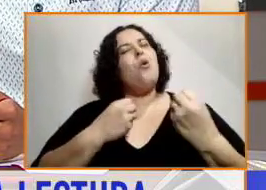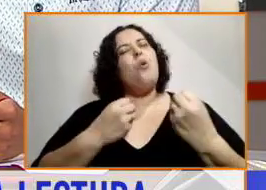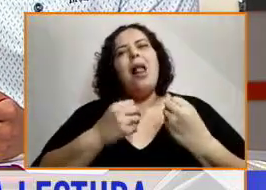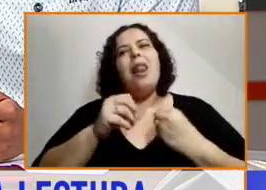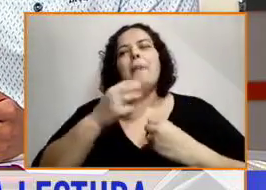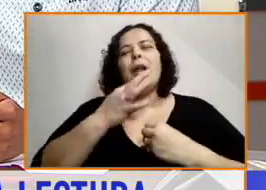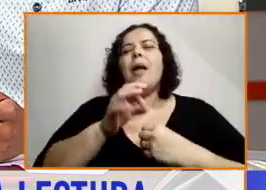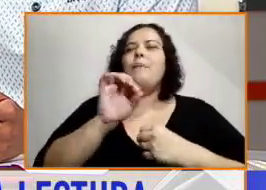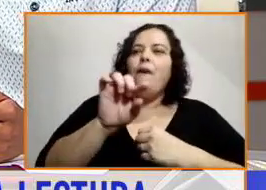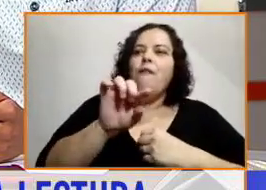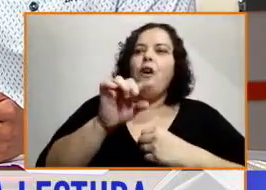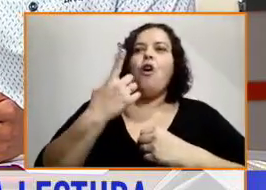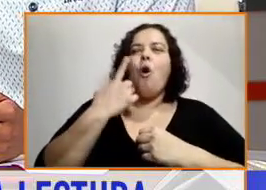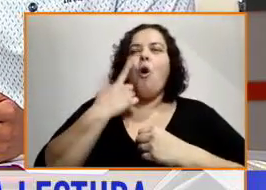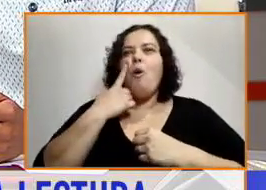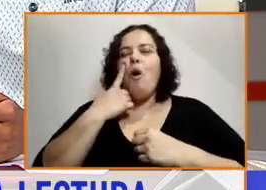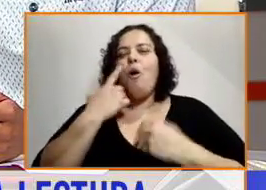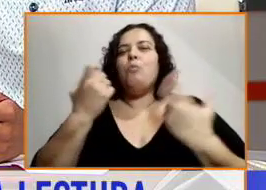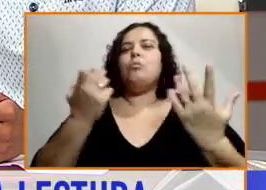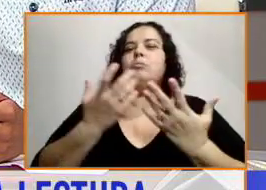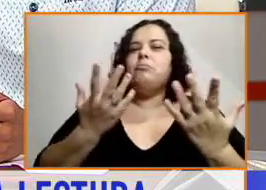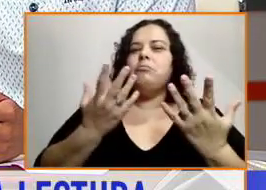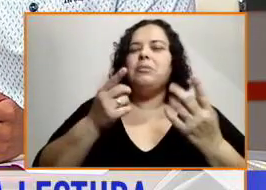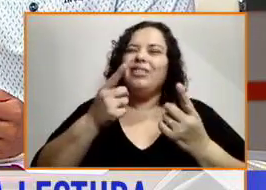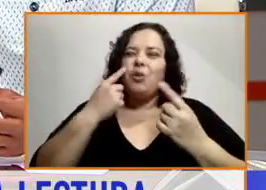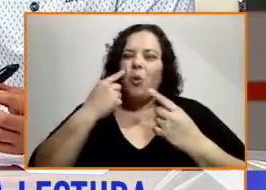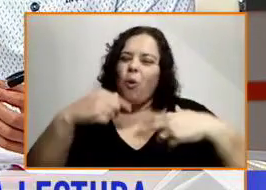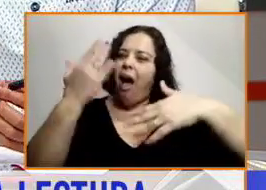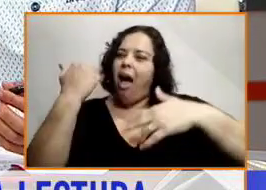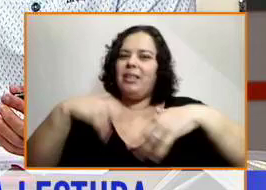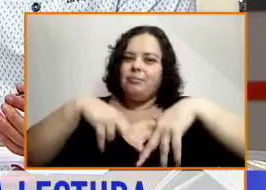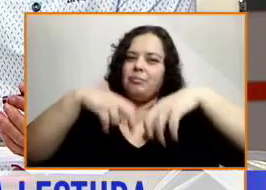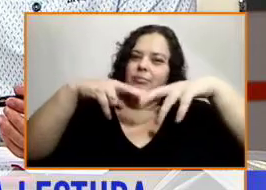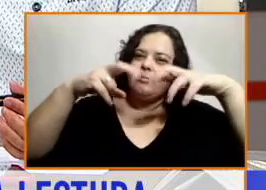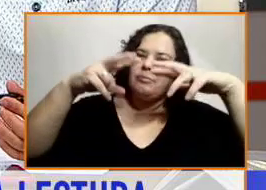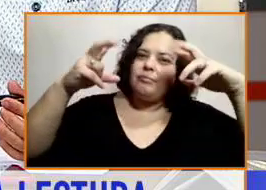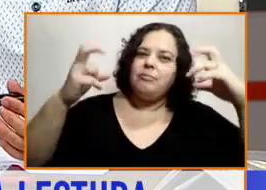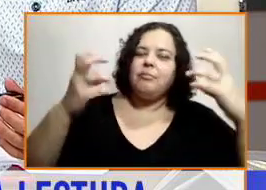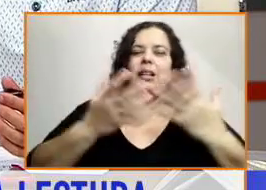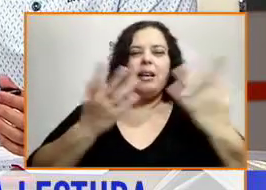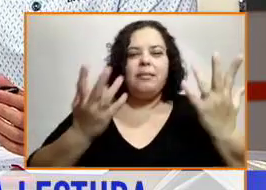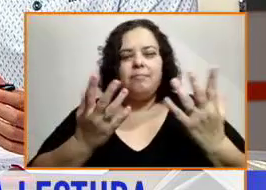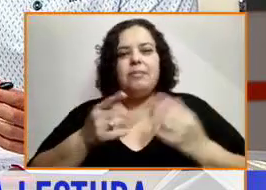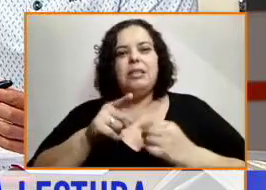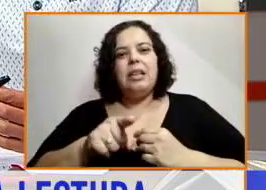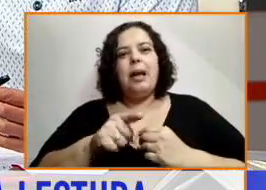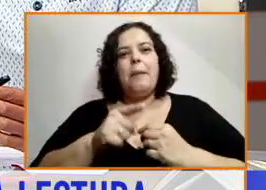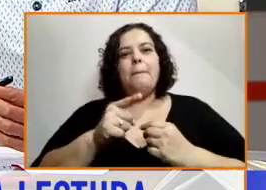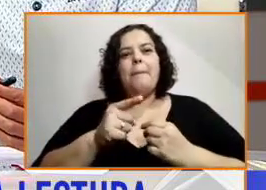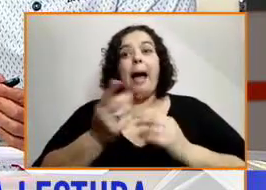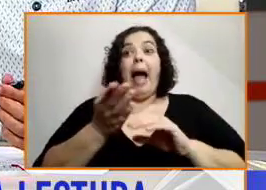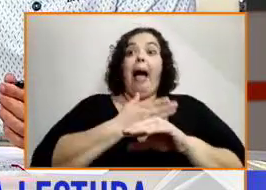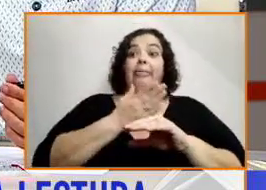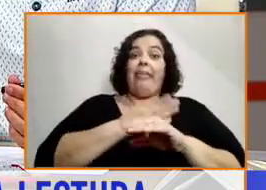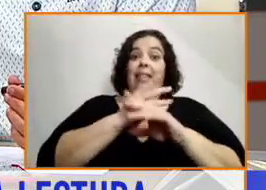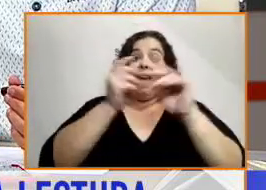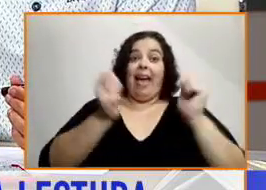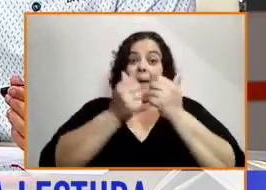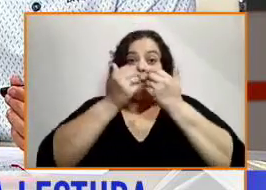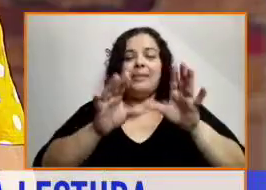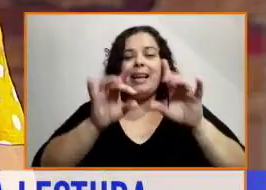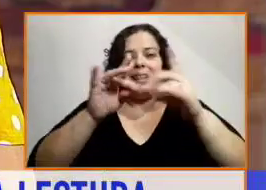tuviste? Me imagino que algo de exploración antes de emprender en este proyecto hiciste y qué fue con lo que te encontraste.